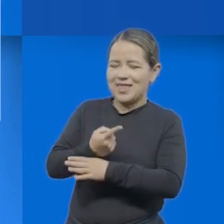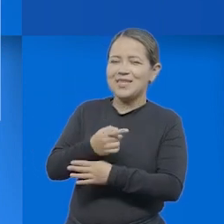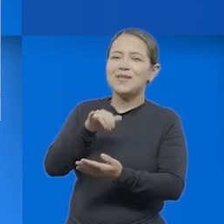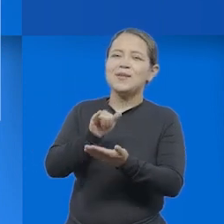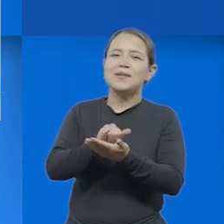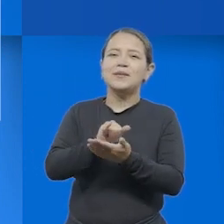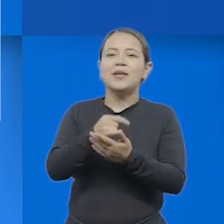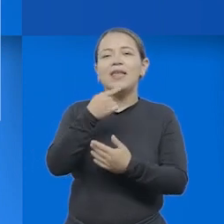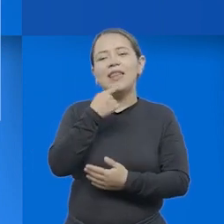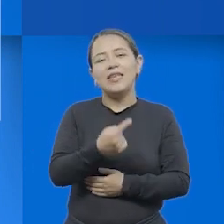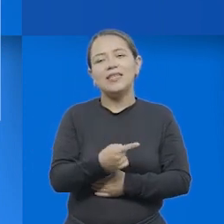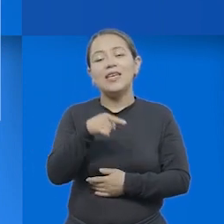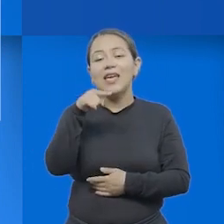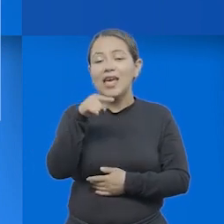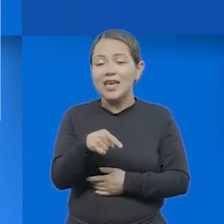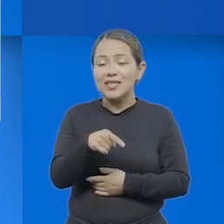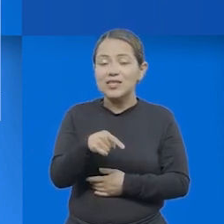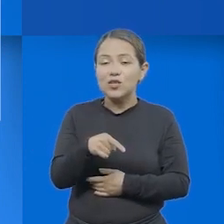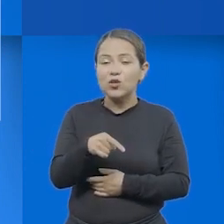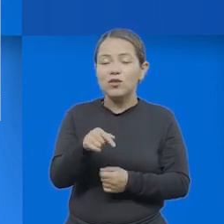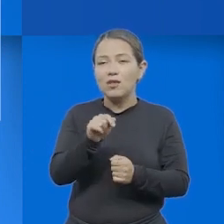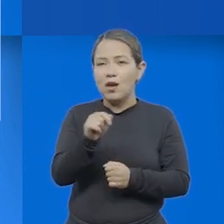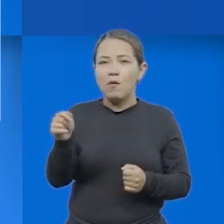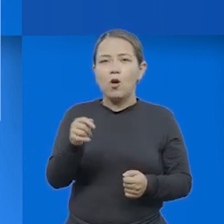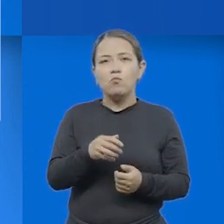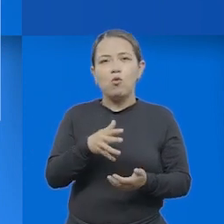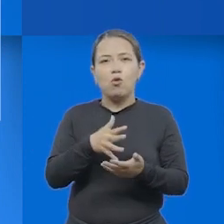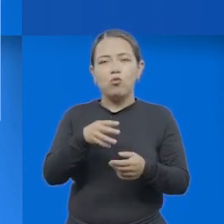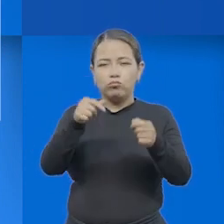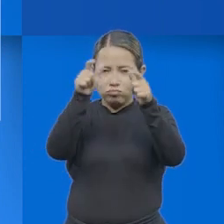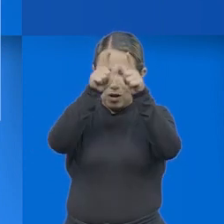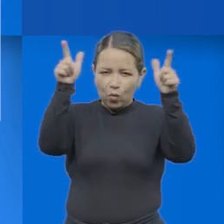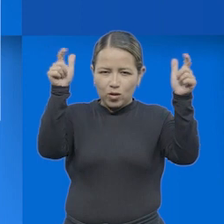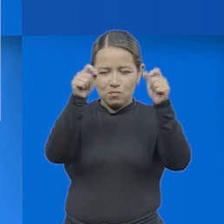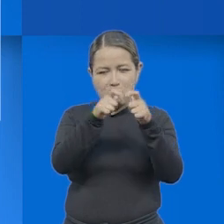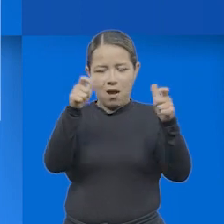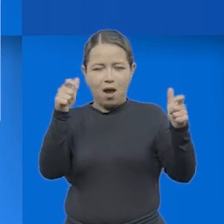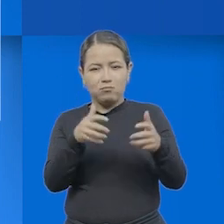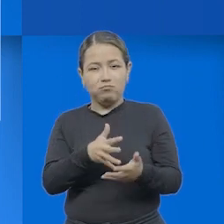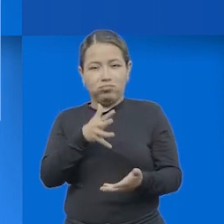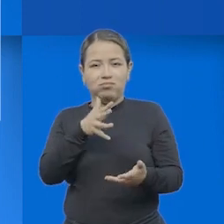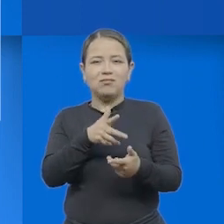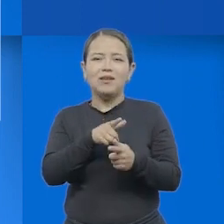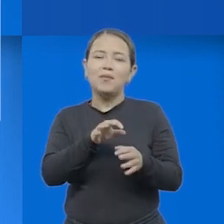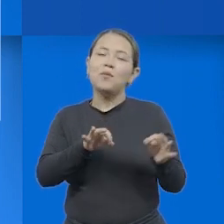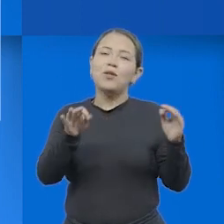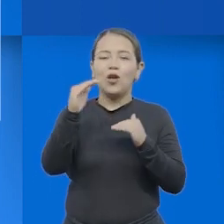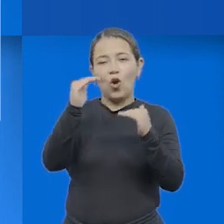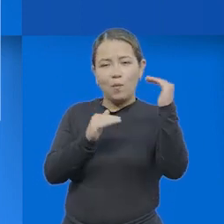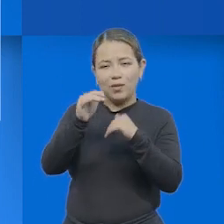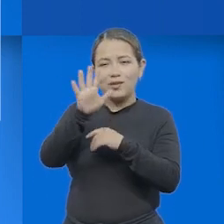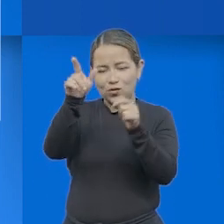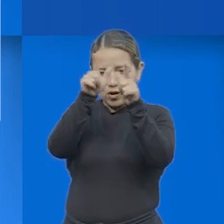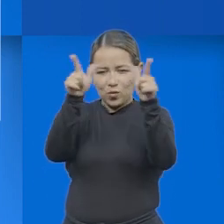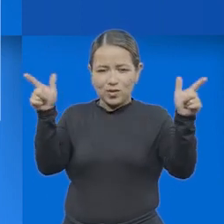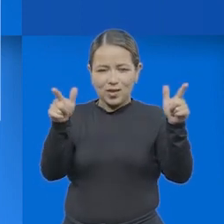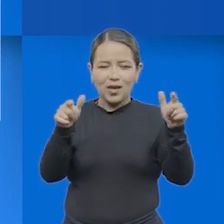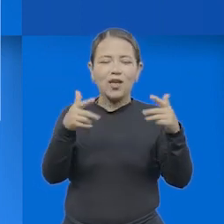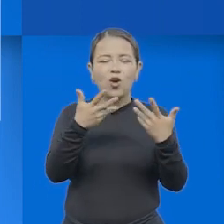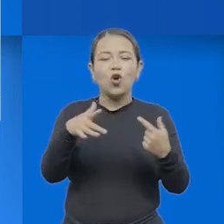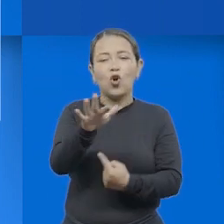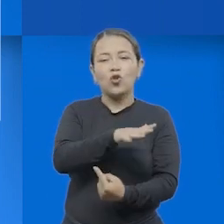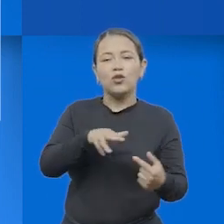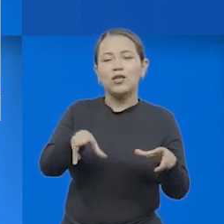Esteban nos dicen que esta riqueza lingüística y competencia lingüística que luego nosotros tenemos en el marco de un contexto